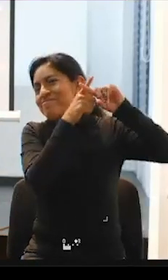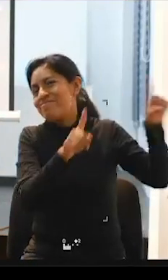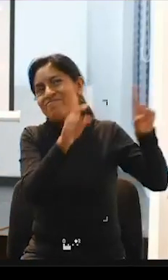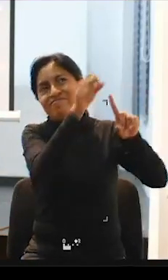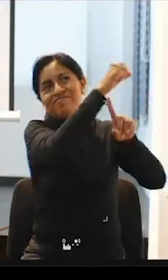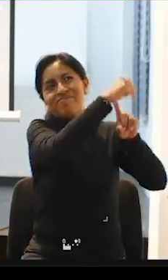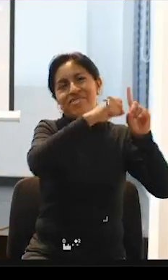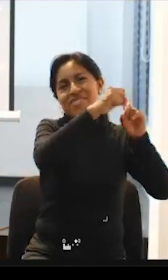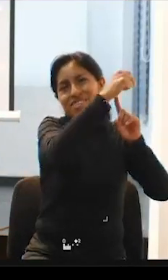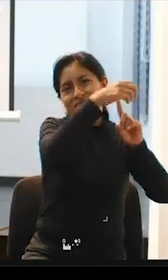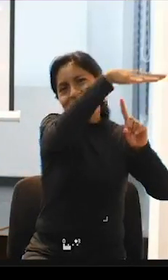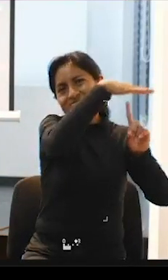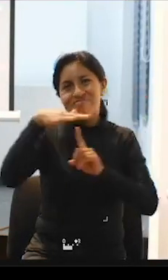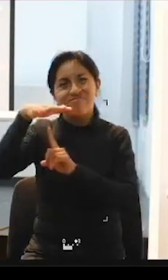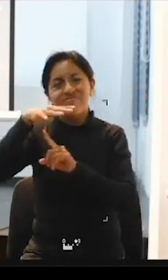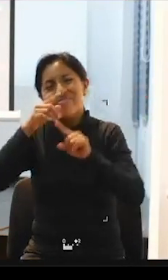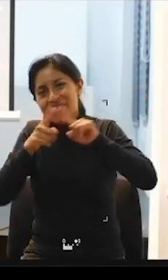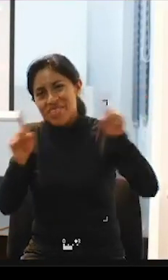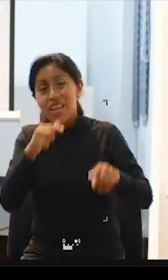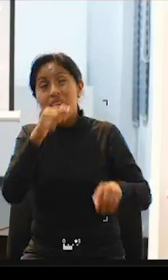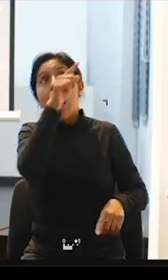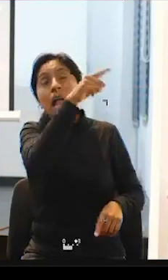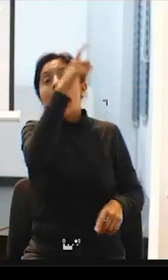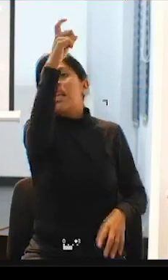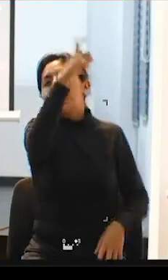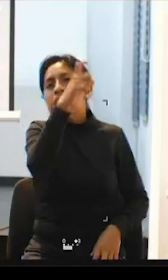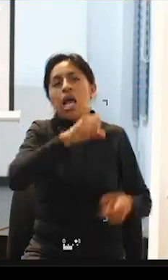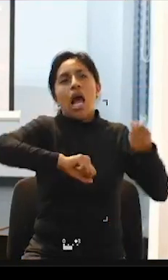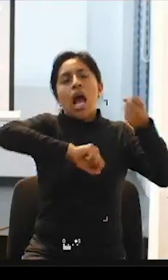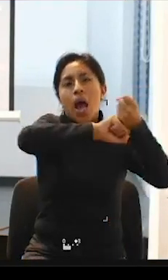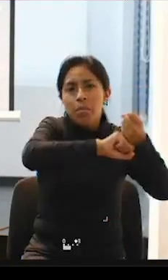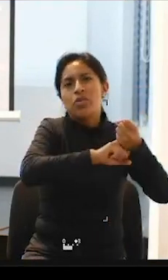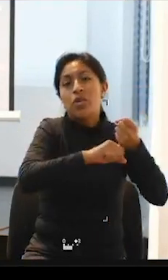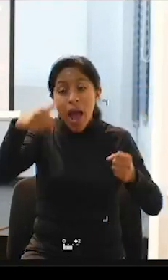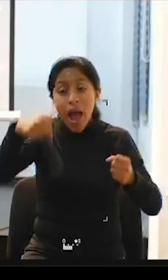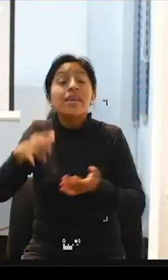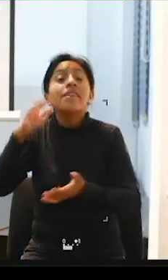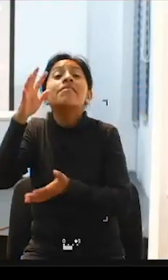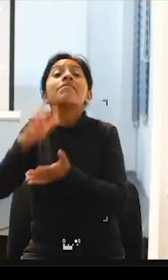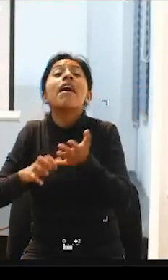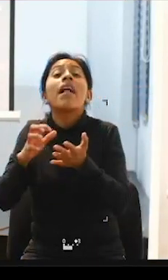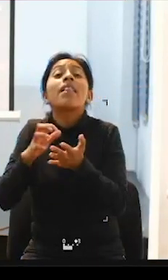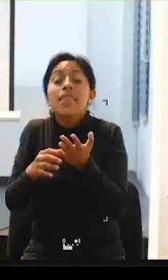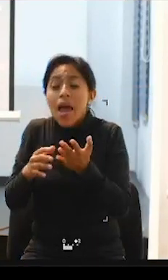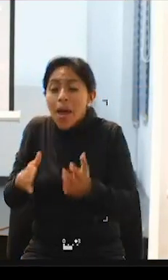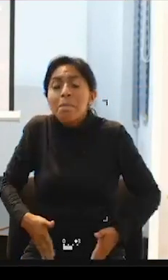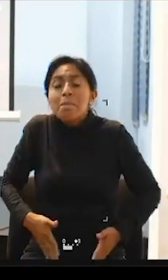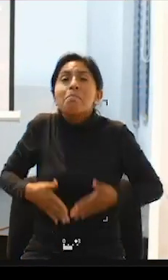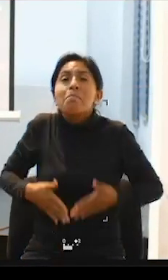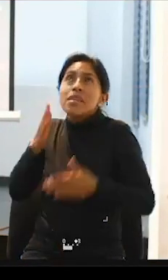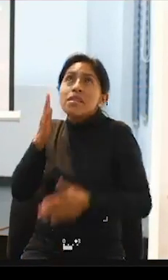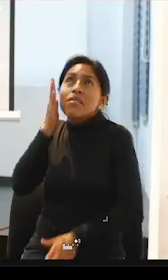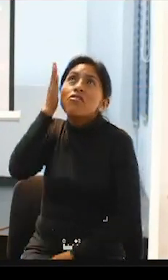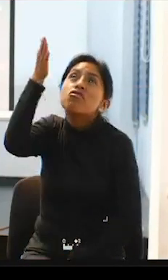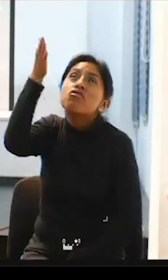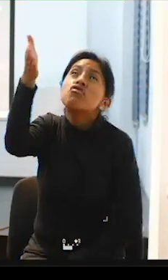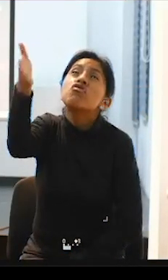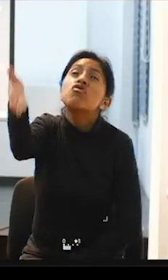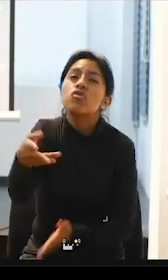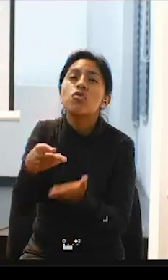necesitamos asistentes personales necesitamos asistentes nosotros no proyectos de vida no hay ¿no? entonces y